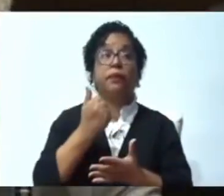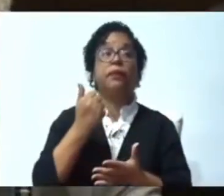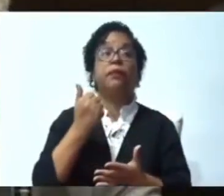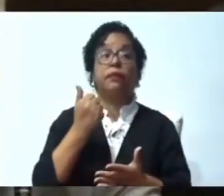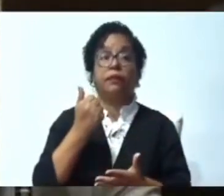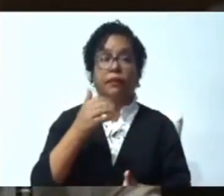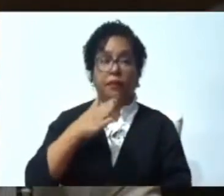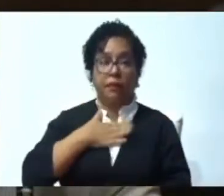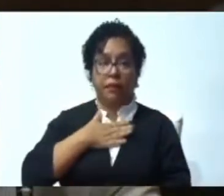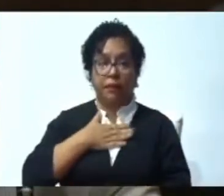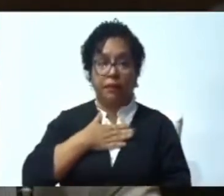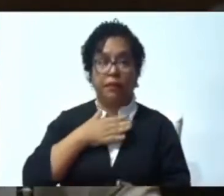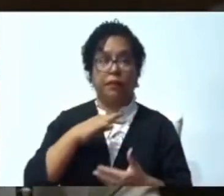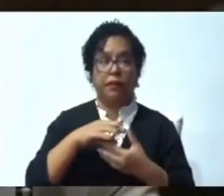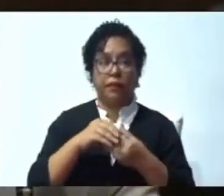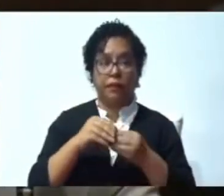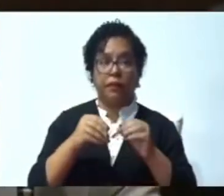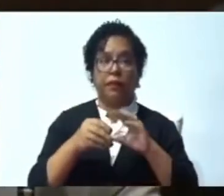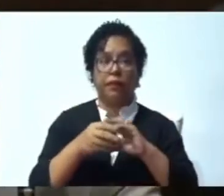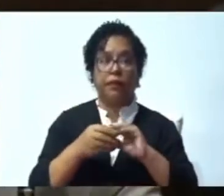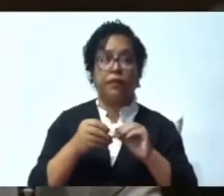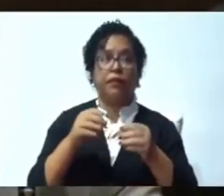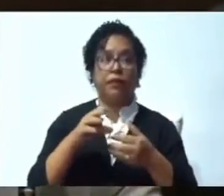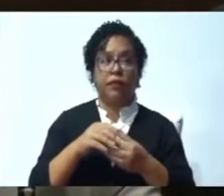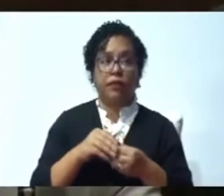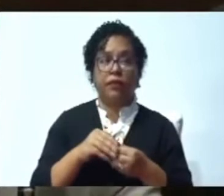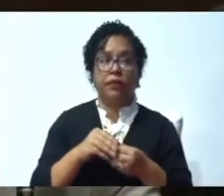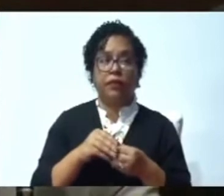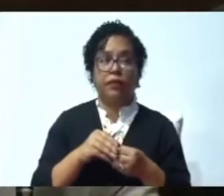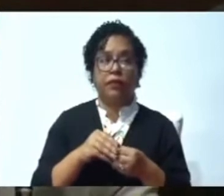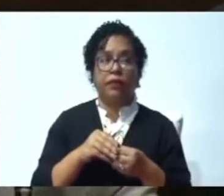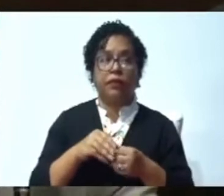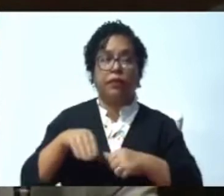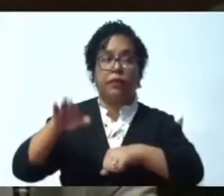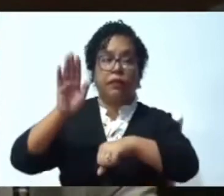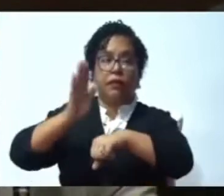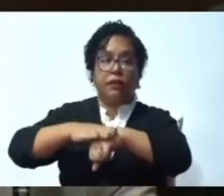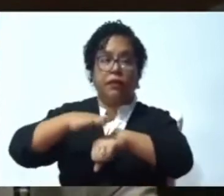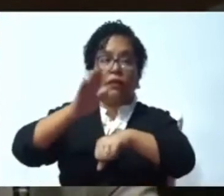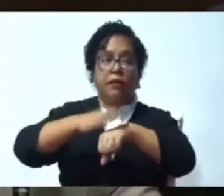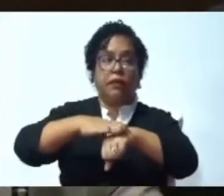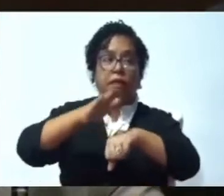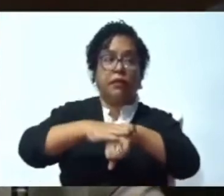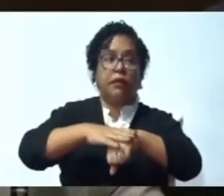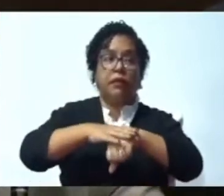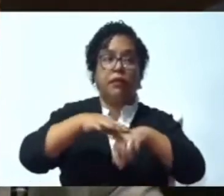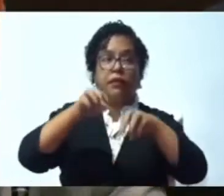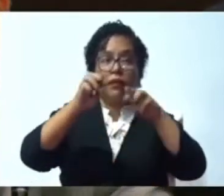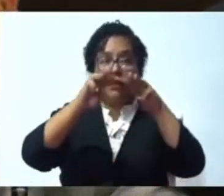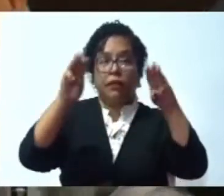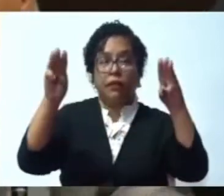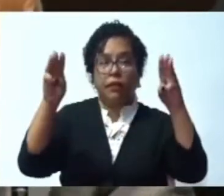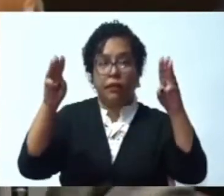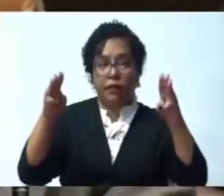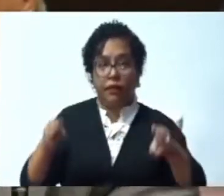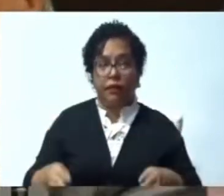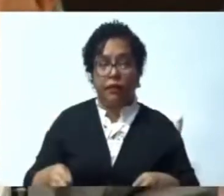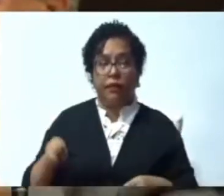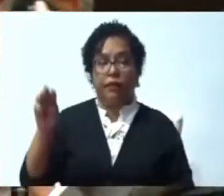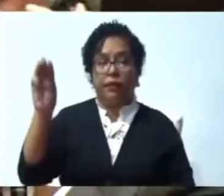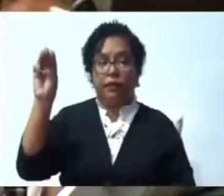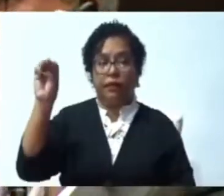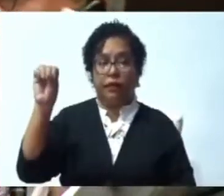turno libre A los fines de hacerle un llamado al Ministro de Obras Públicas y